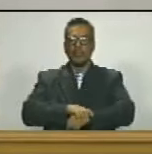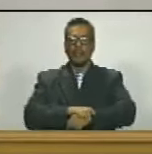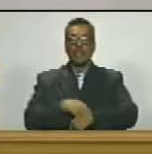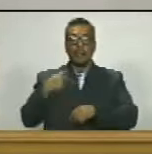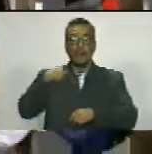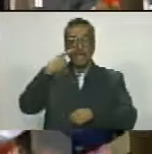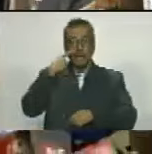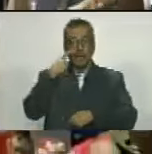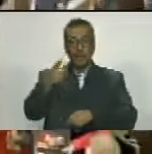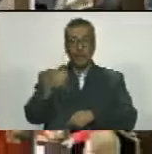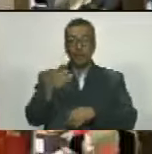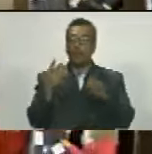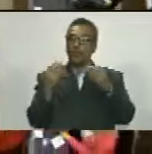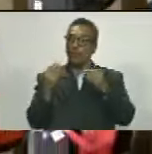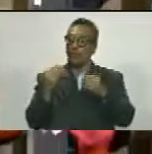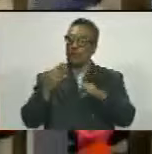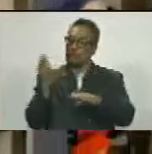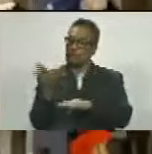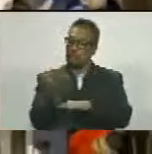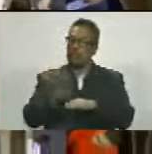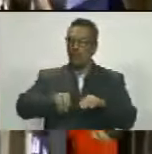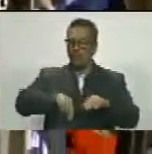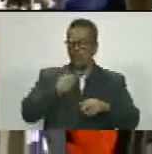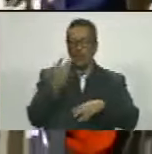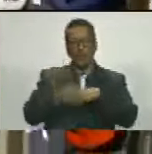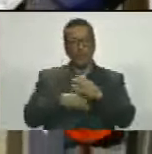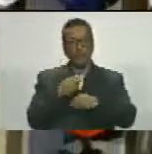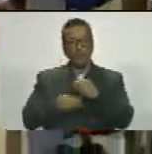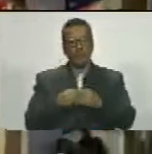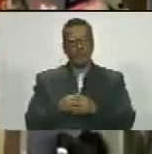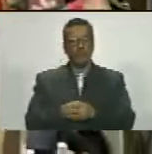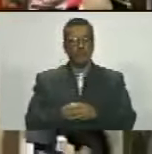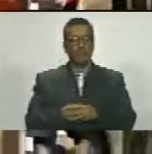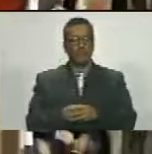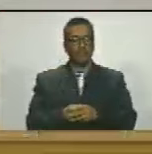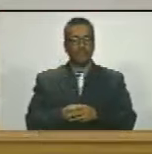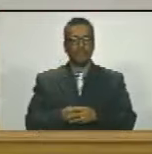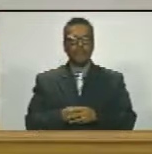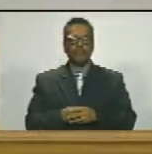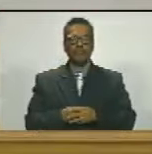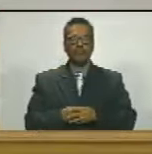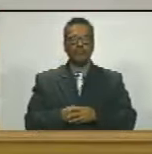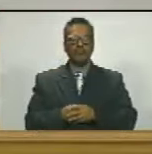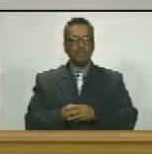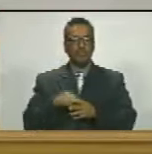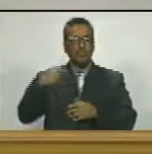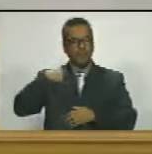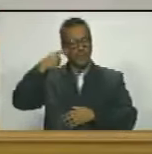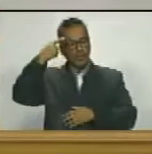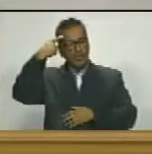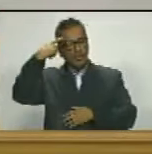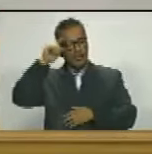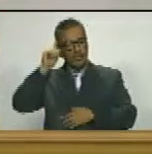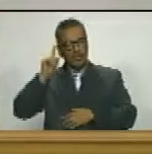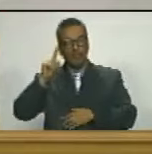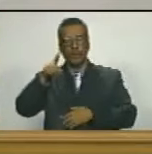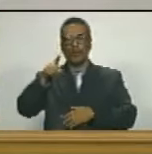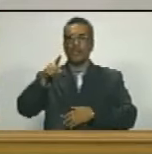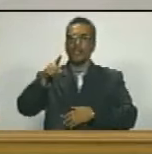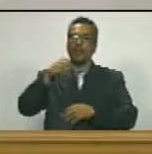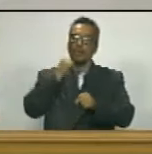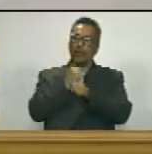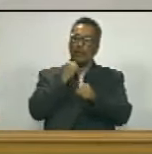cuánto daño pudieron hacer desde la supuesta el supuesto ejercicio